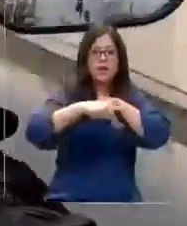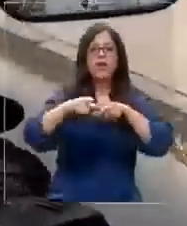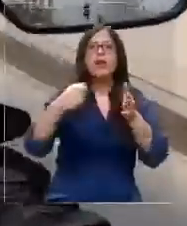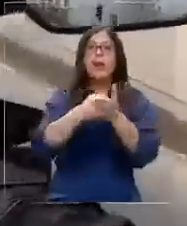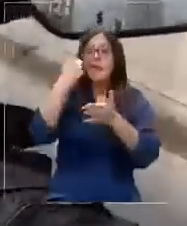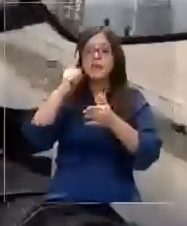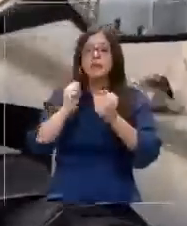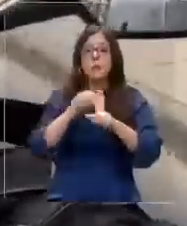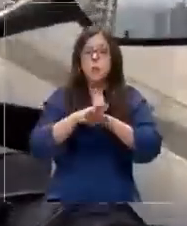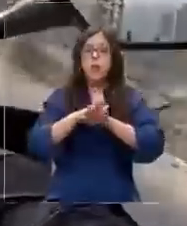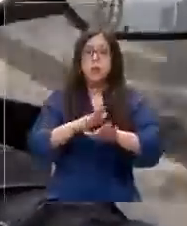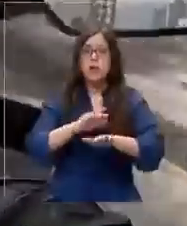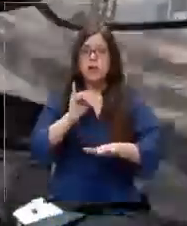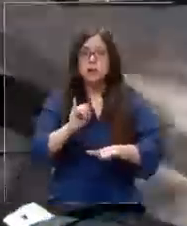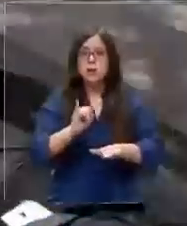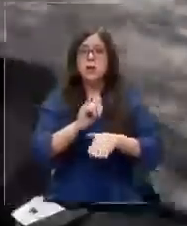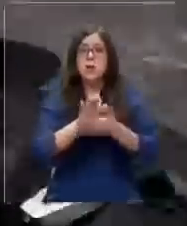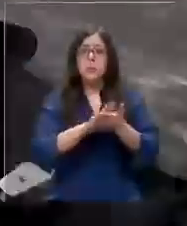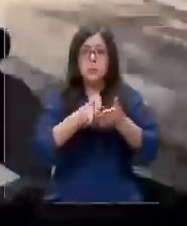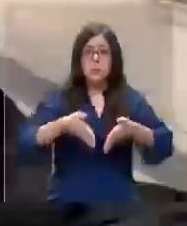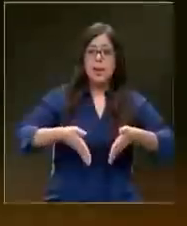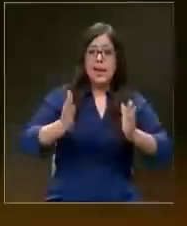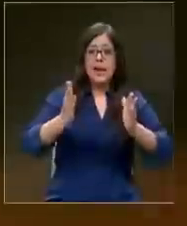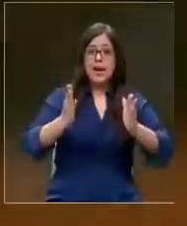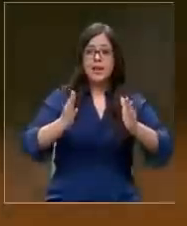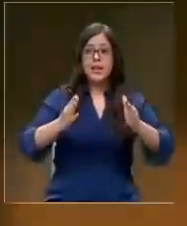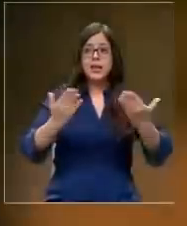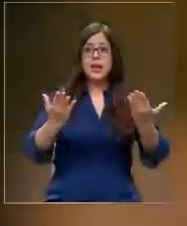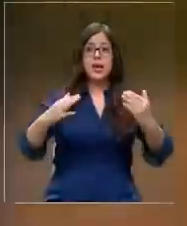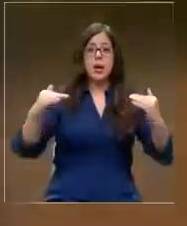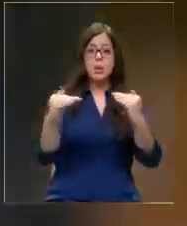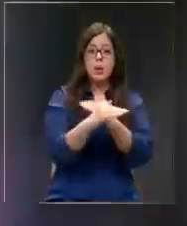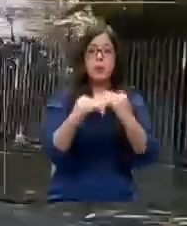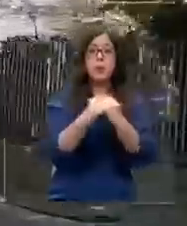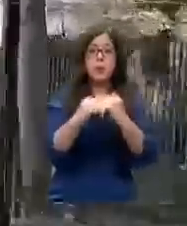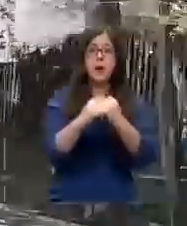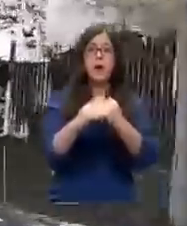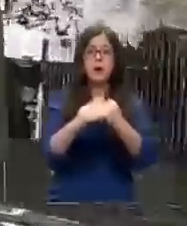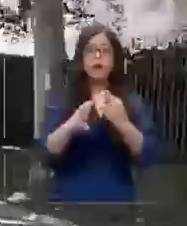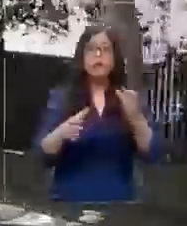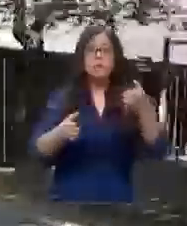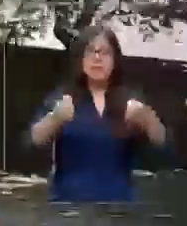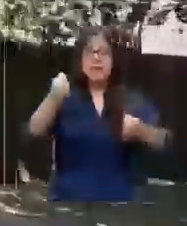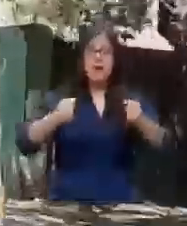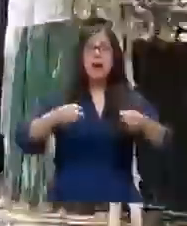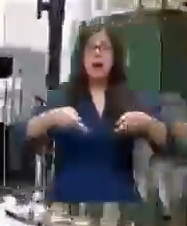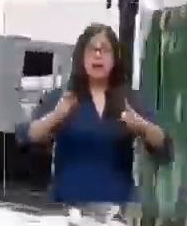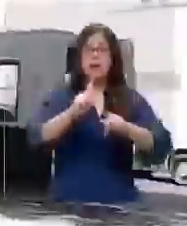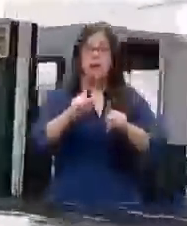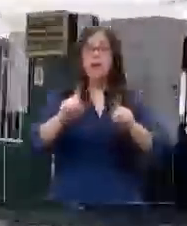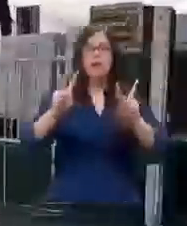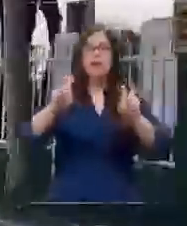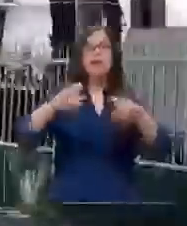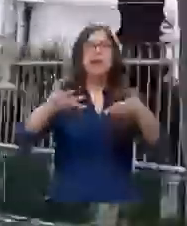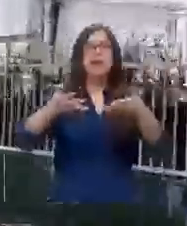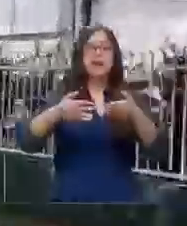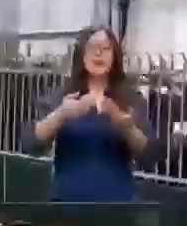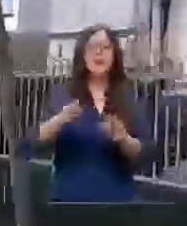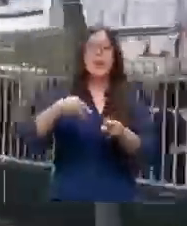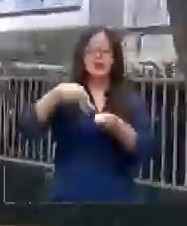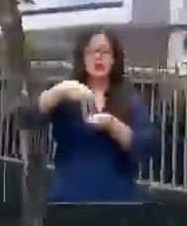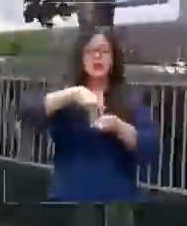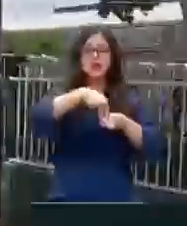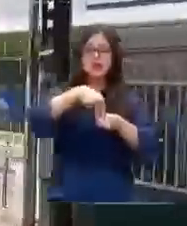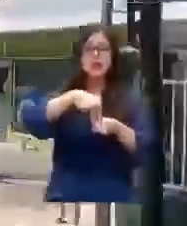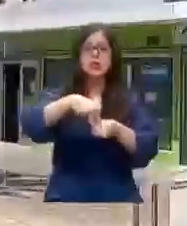totalmente evitables, sobre todo cuando por las calles o autopistas circulan los vehículos autorizados y no las bicicletas con motor, scooter